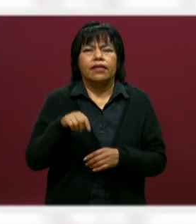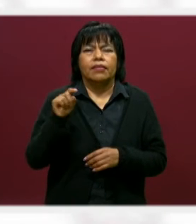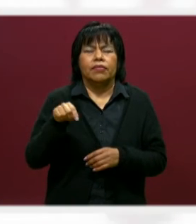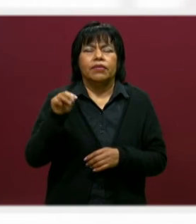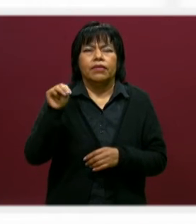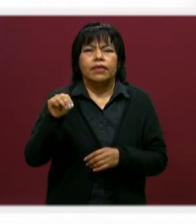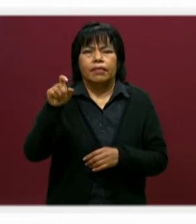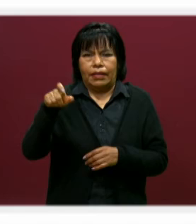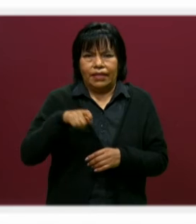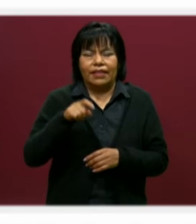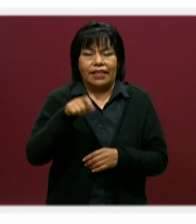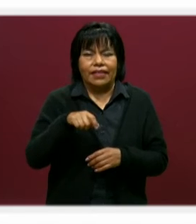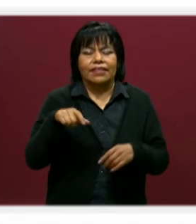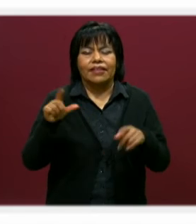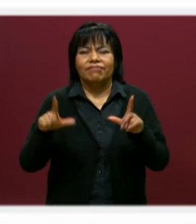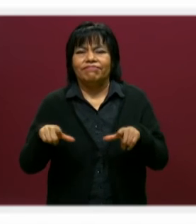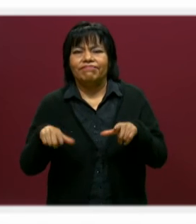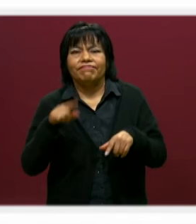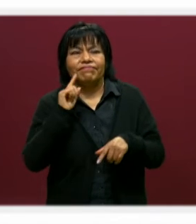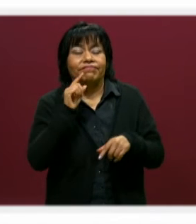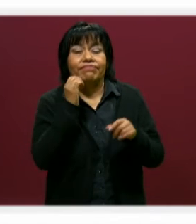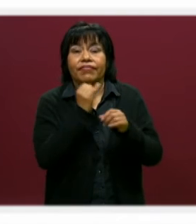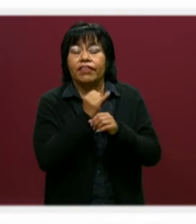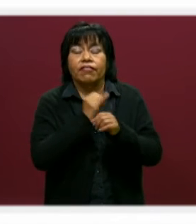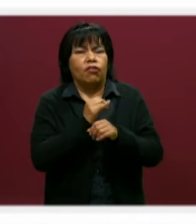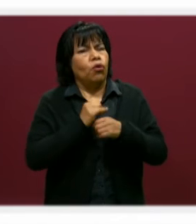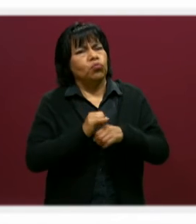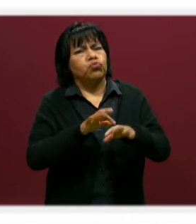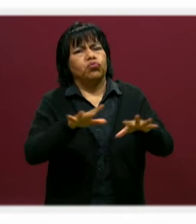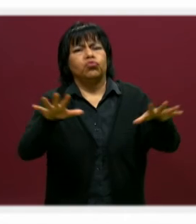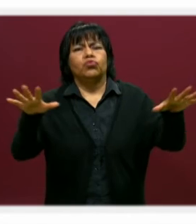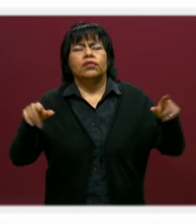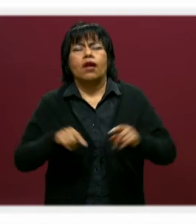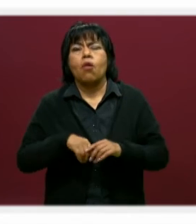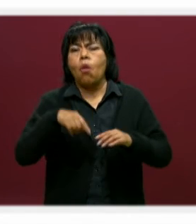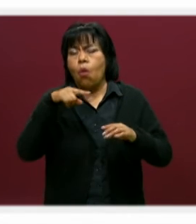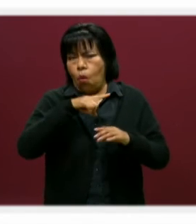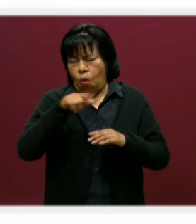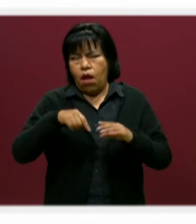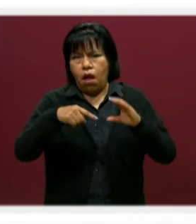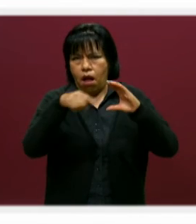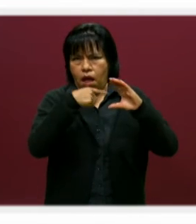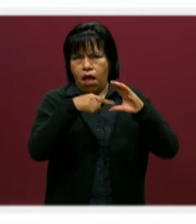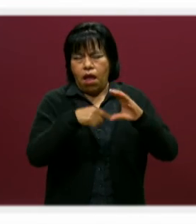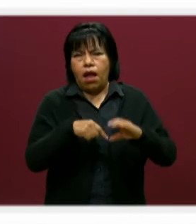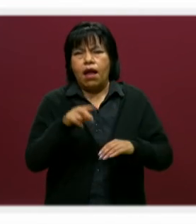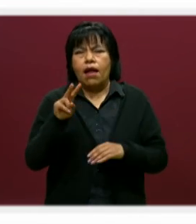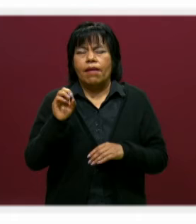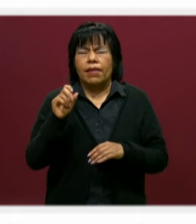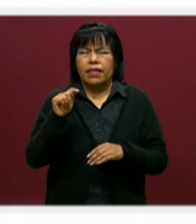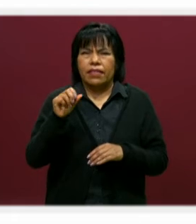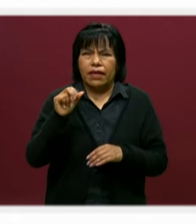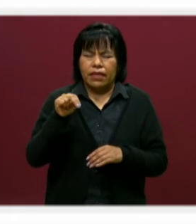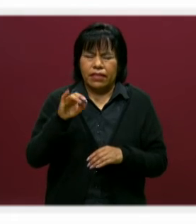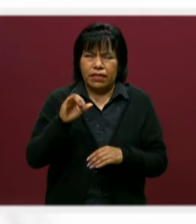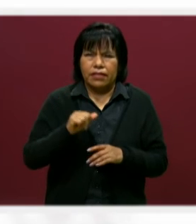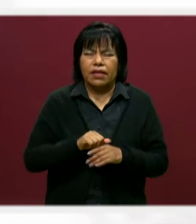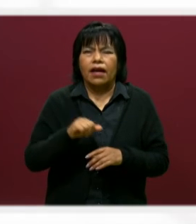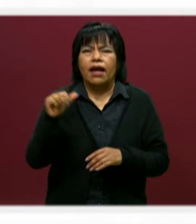.mx. Esa es nuestra página y hay muchísima información. Luego, los correos de contacto, que es ventanilla, arroba,